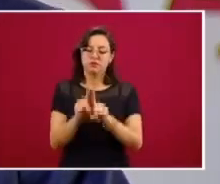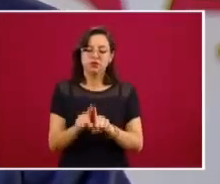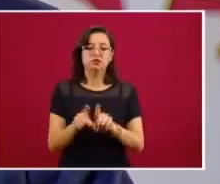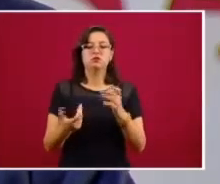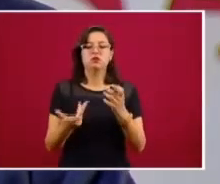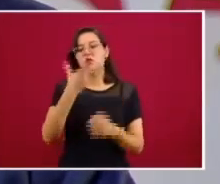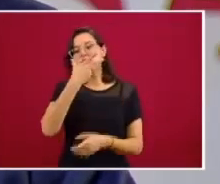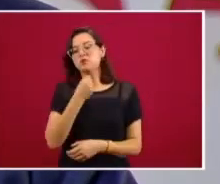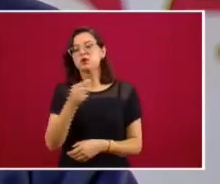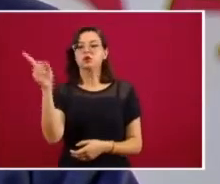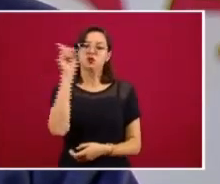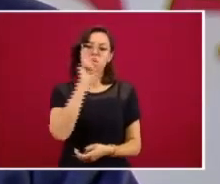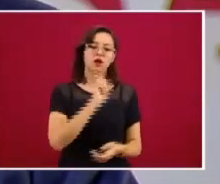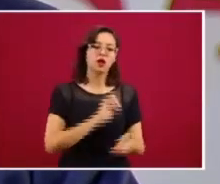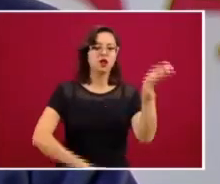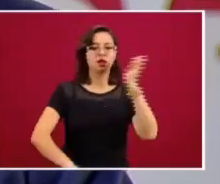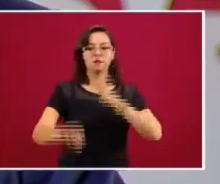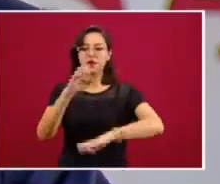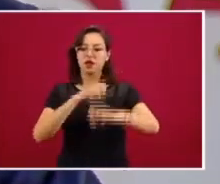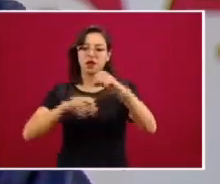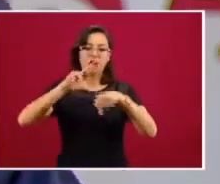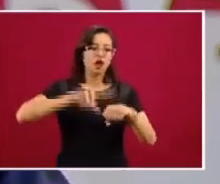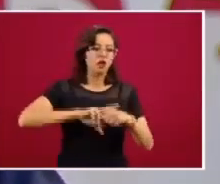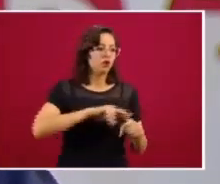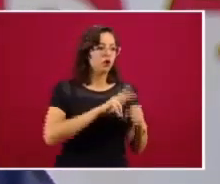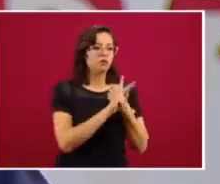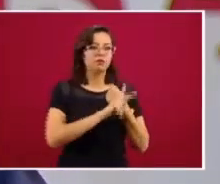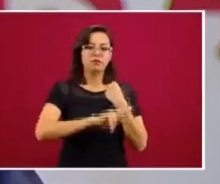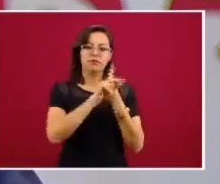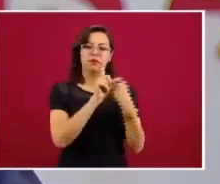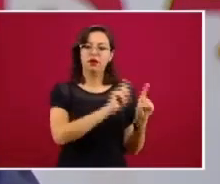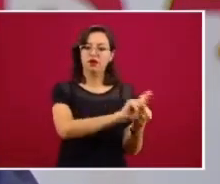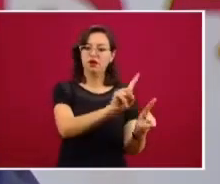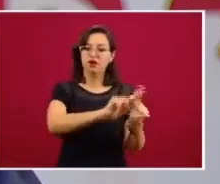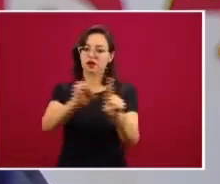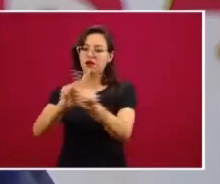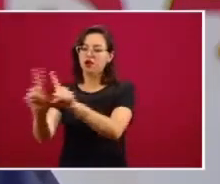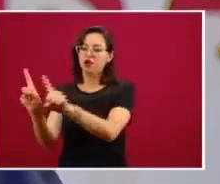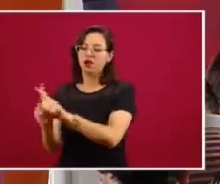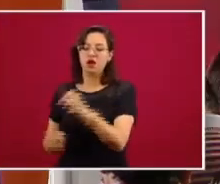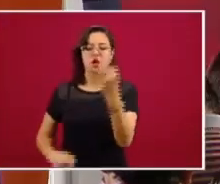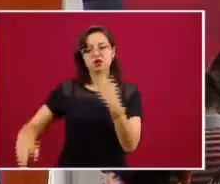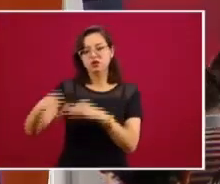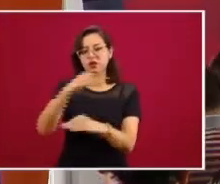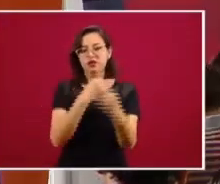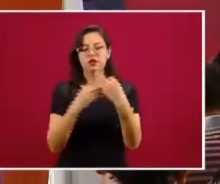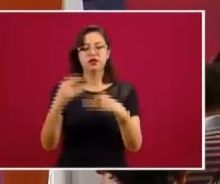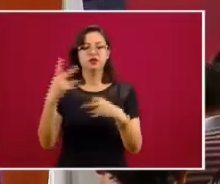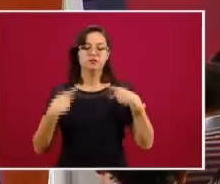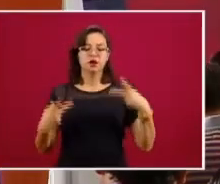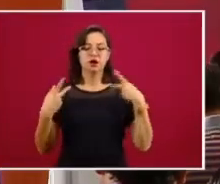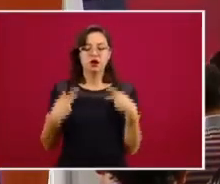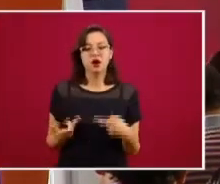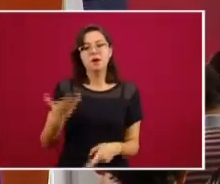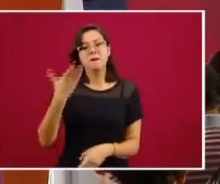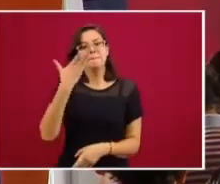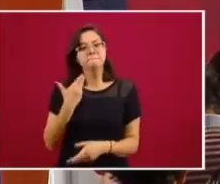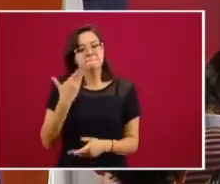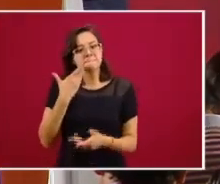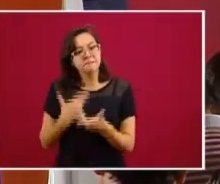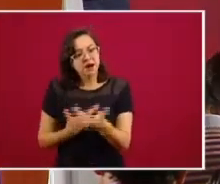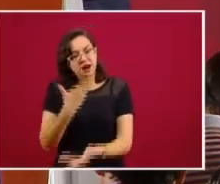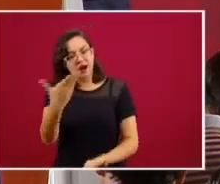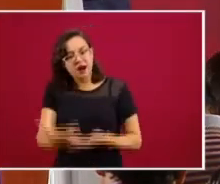embajadoras, embajadores, con todos los diplomáticos de la